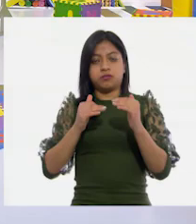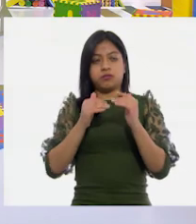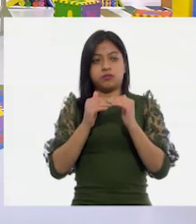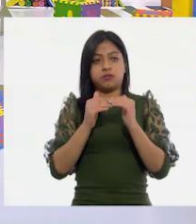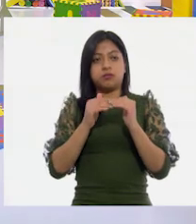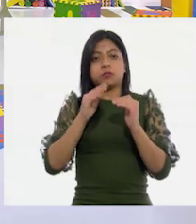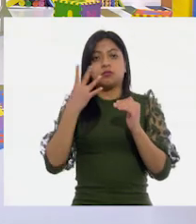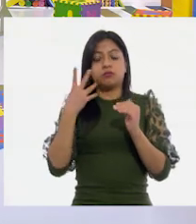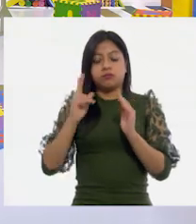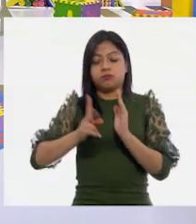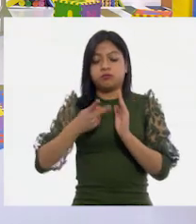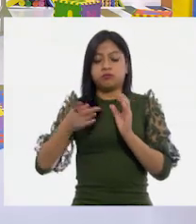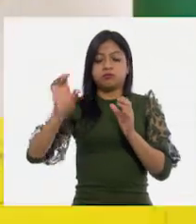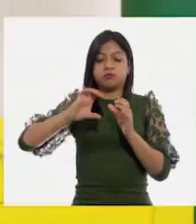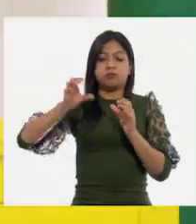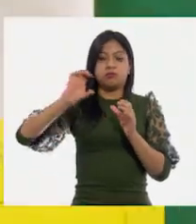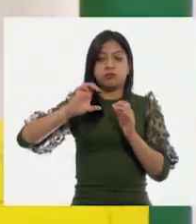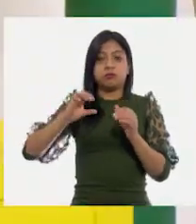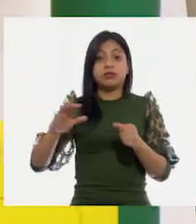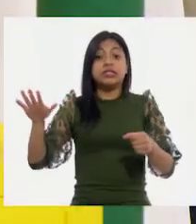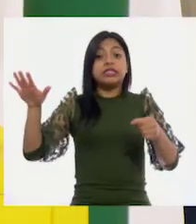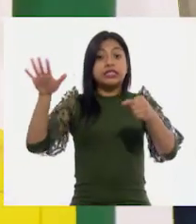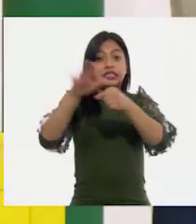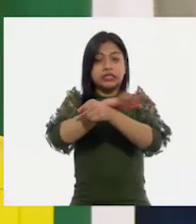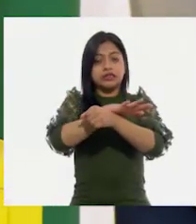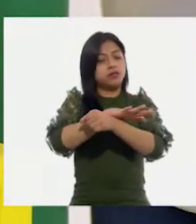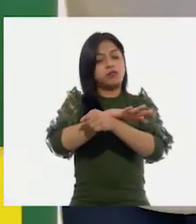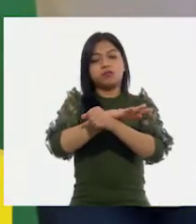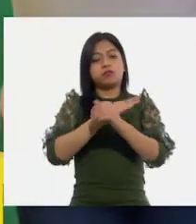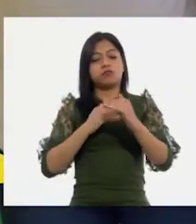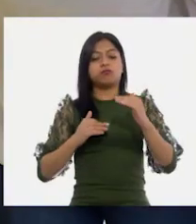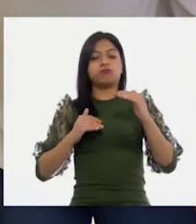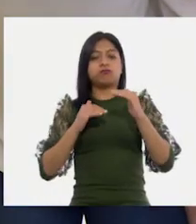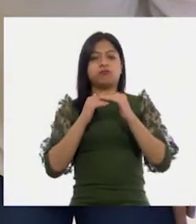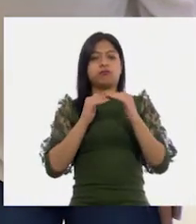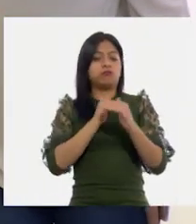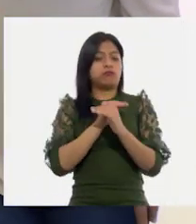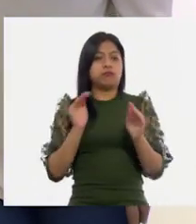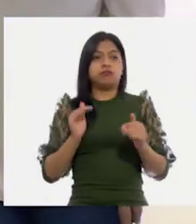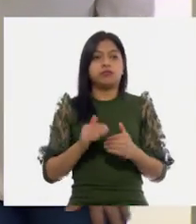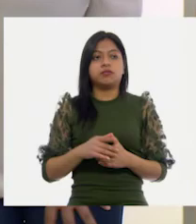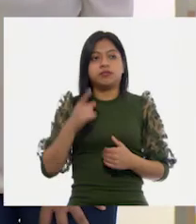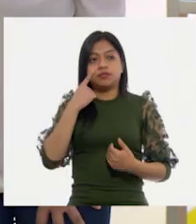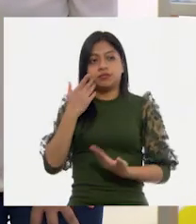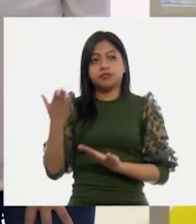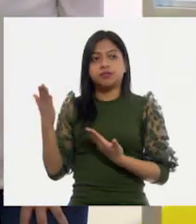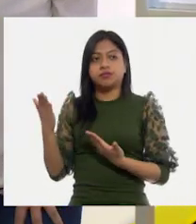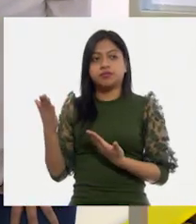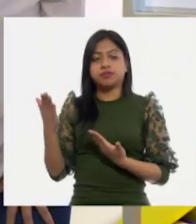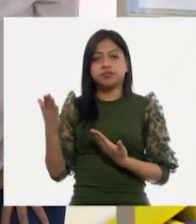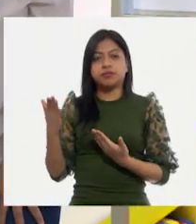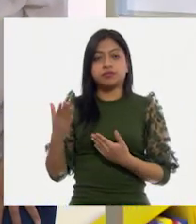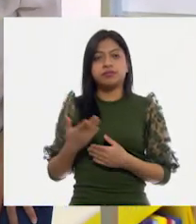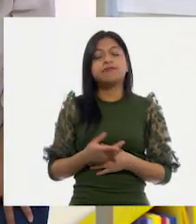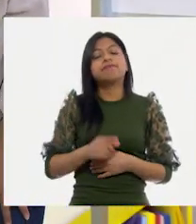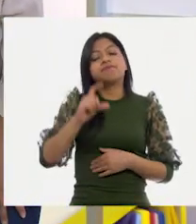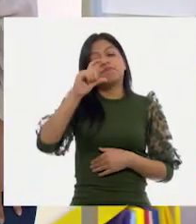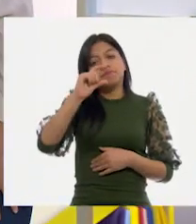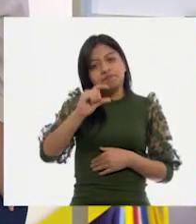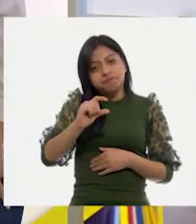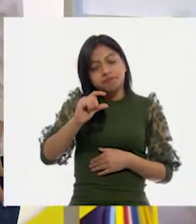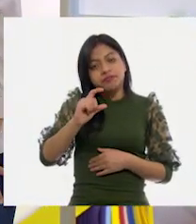cuatro vasos, no se pudo llenar. Porque si observamos niñas y niños, su capacidad es más pequeña.